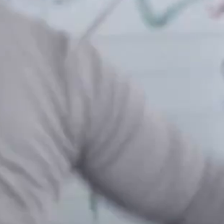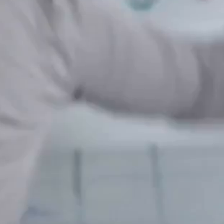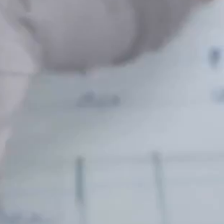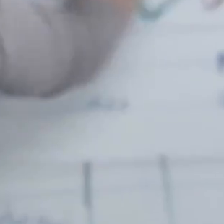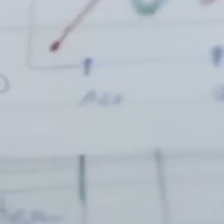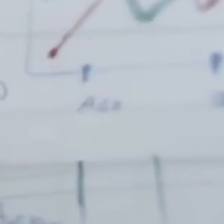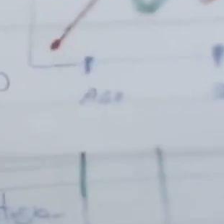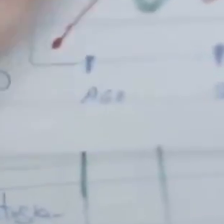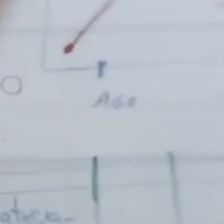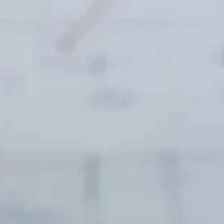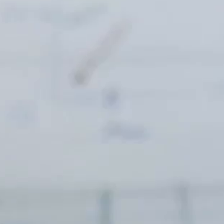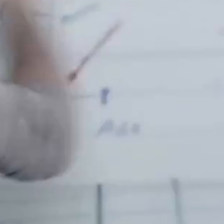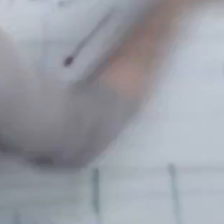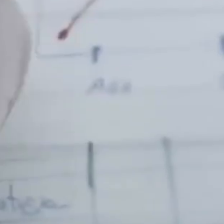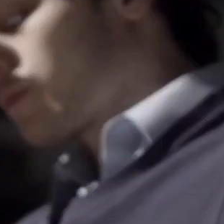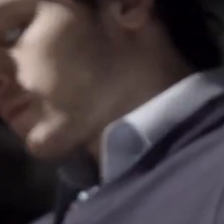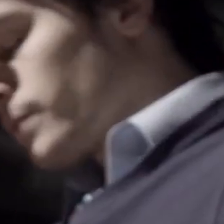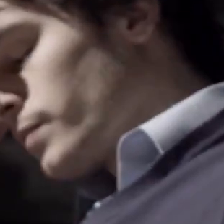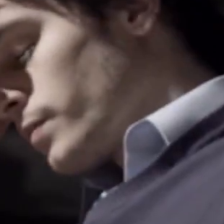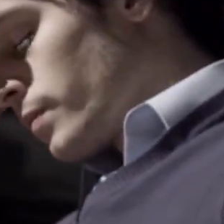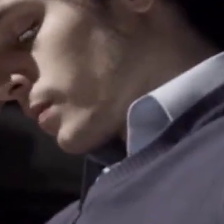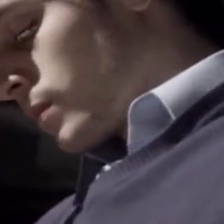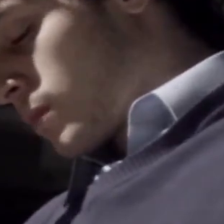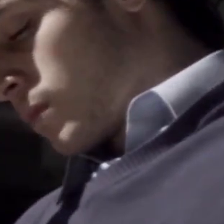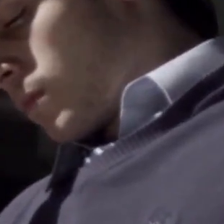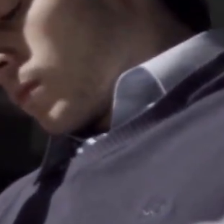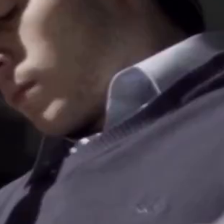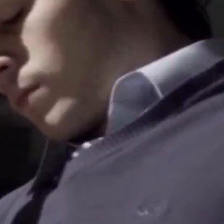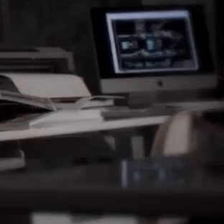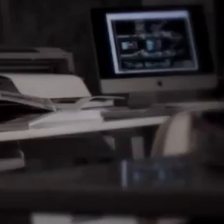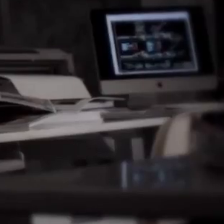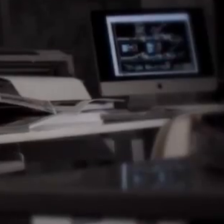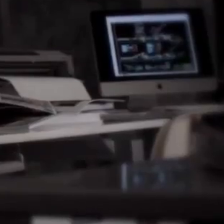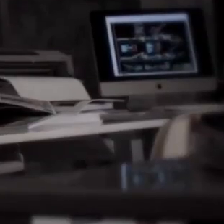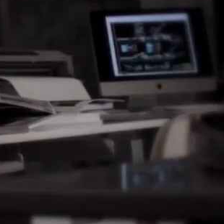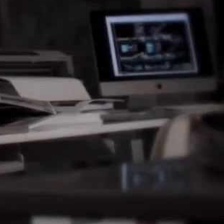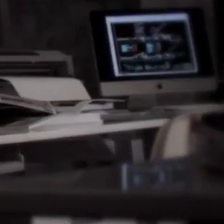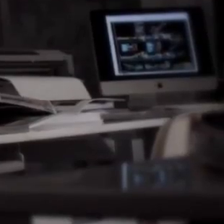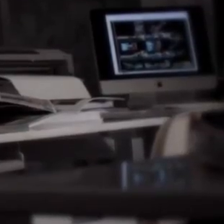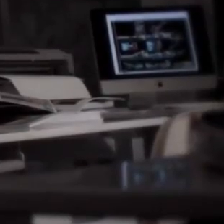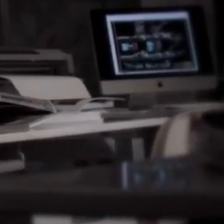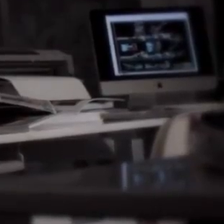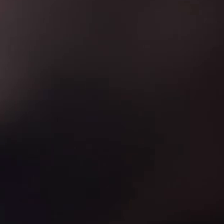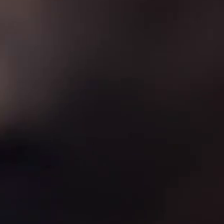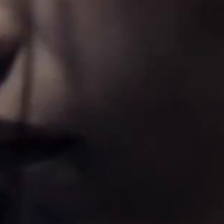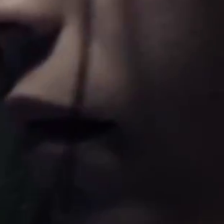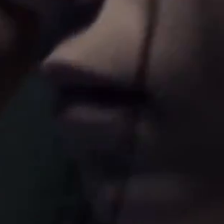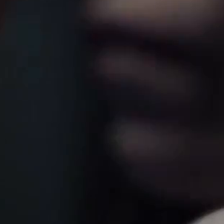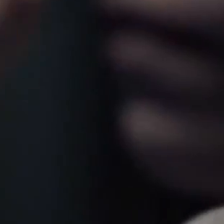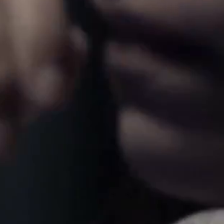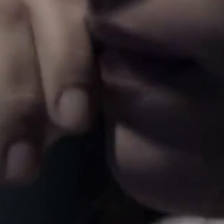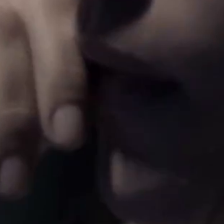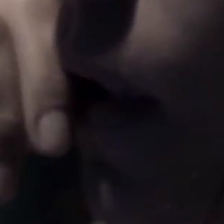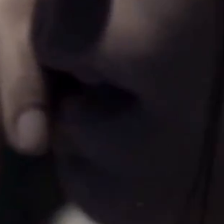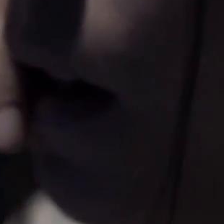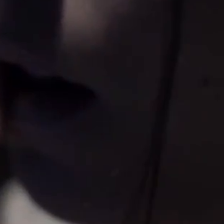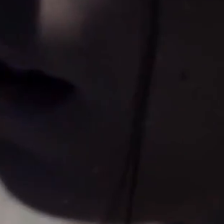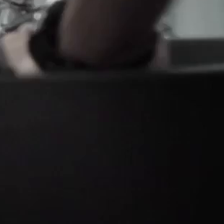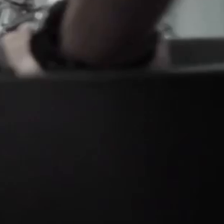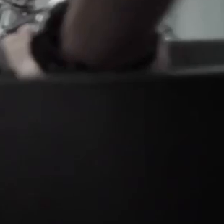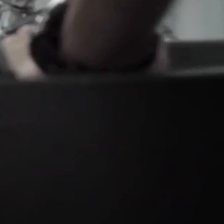todo de nuevo. Quizás se cansen. Quizás sientan que no pueden más. Y que mejor es rendirse.